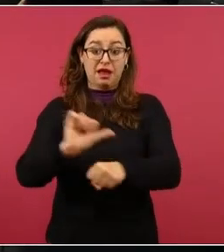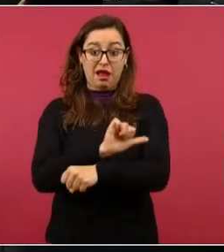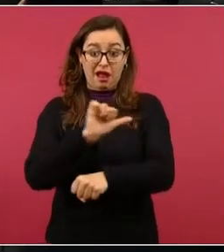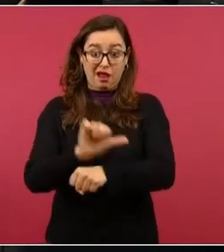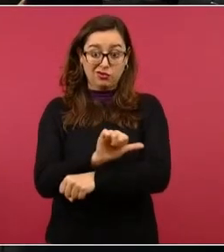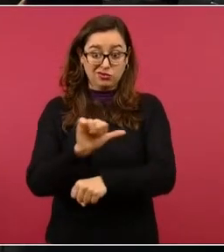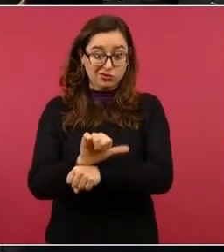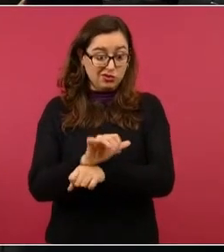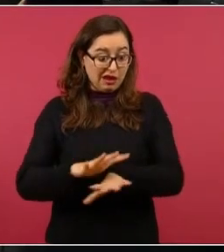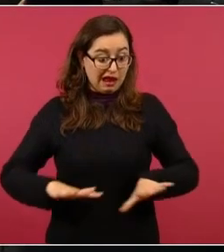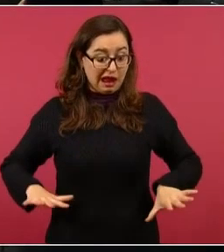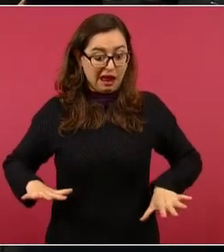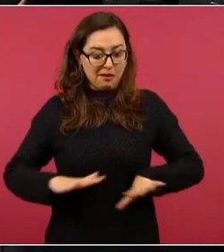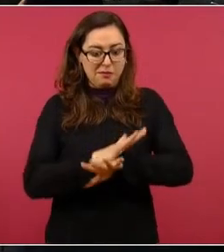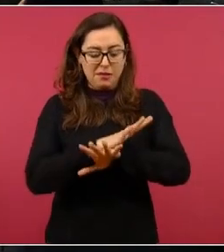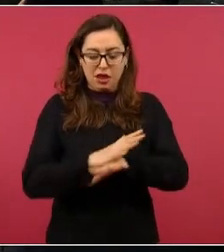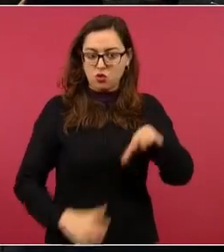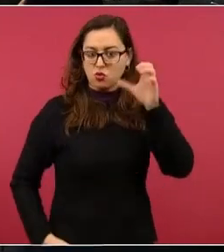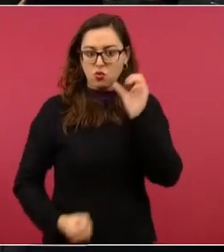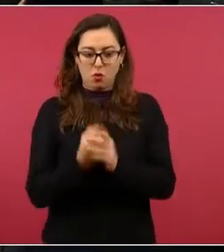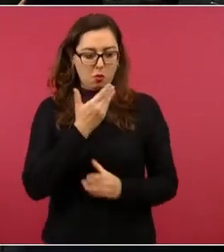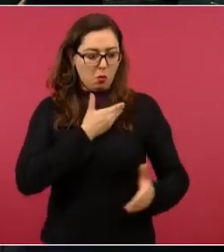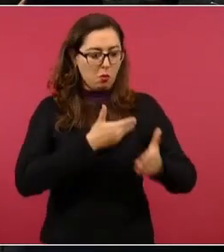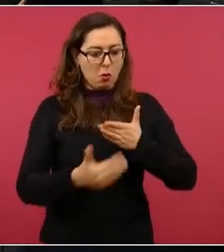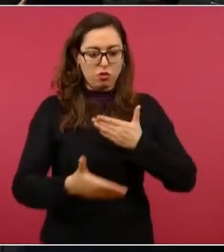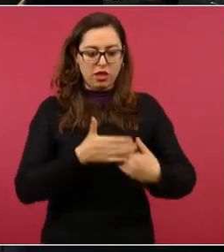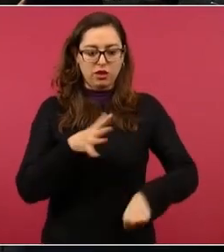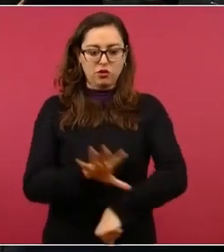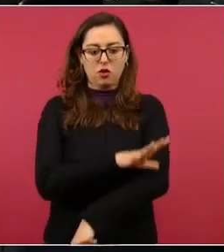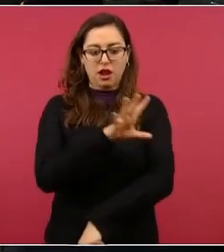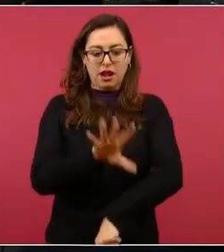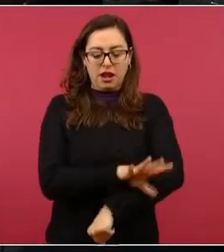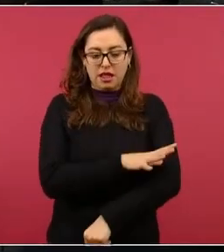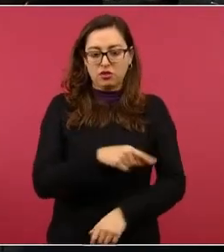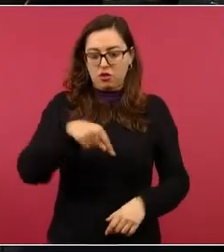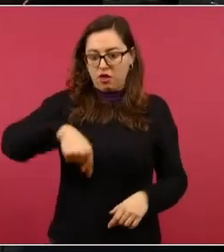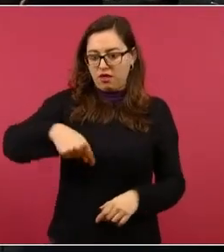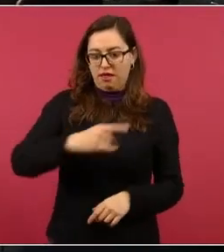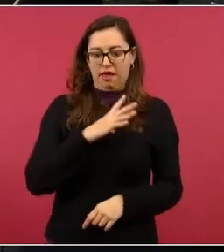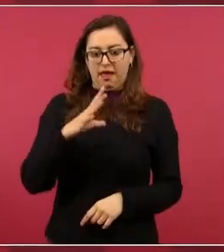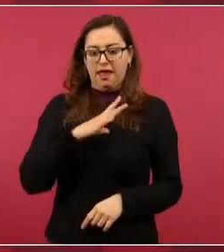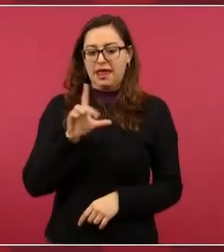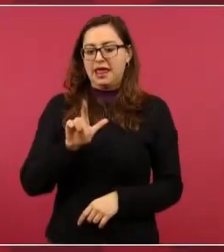utilizar nuestro litio, fabricar las baterías,